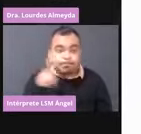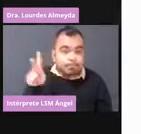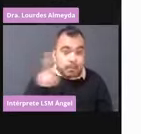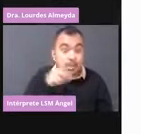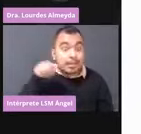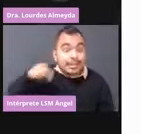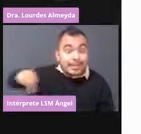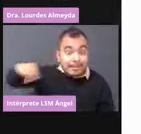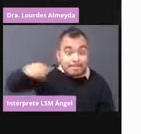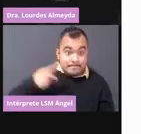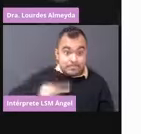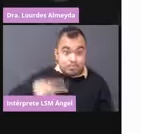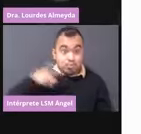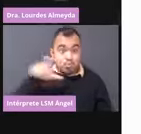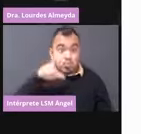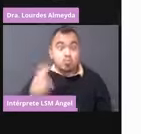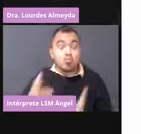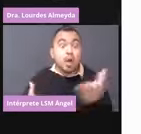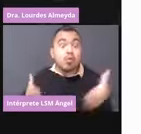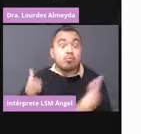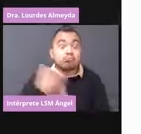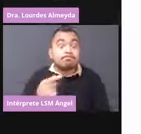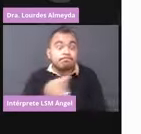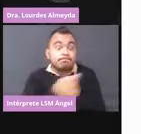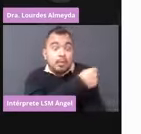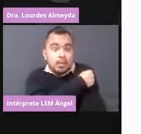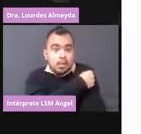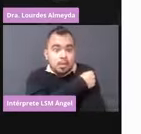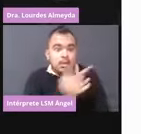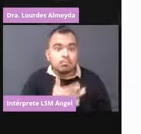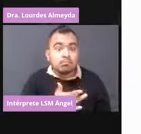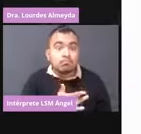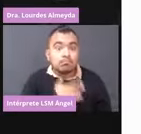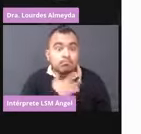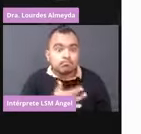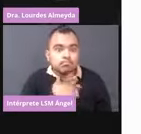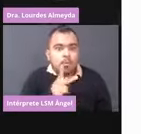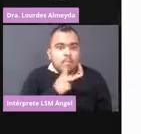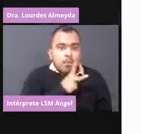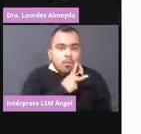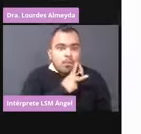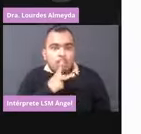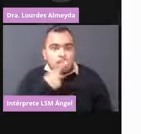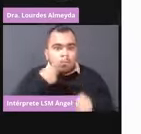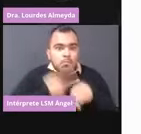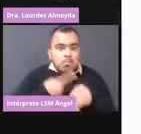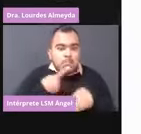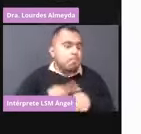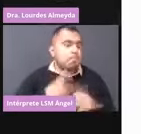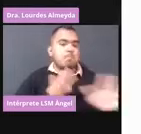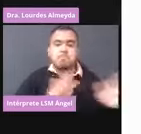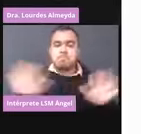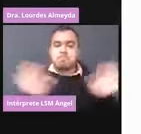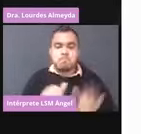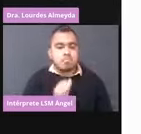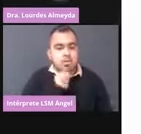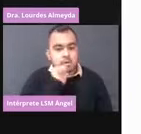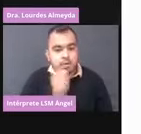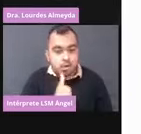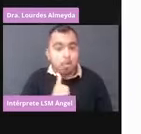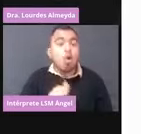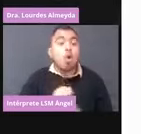que se van a vacunar no tengan síntomas respiratorios que pueda ser COVID o pueda ser